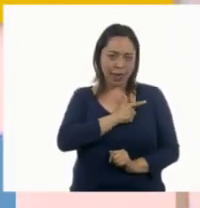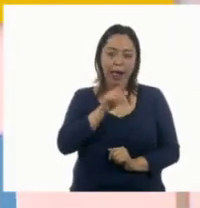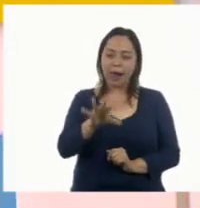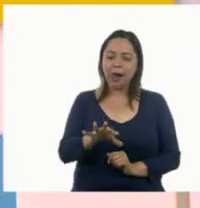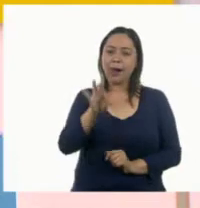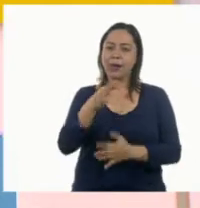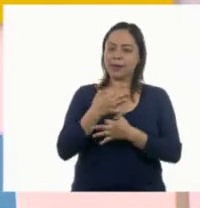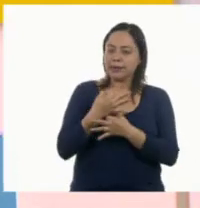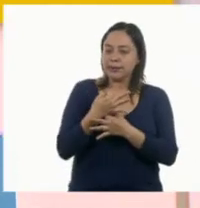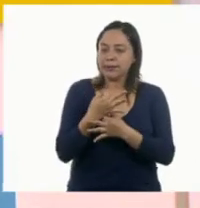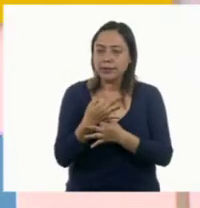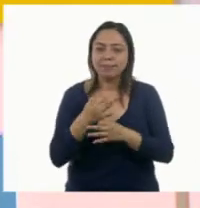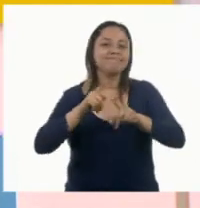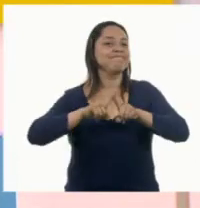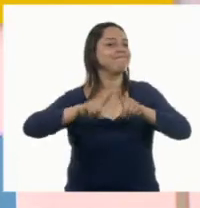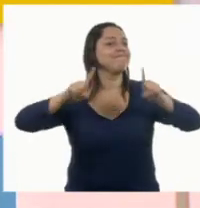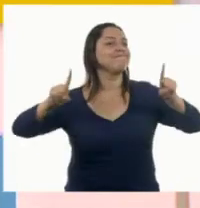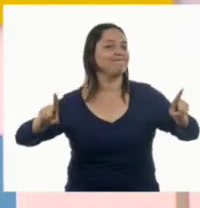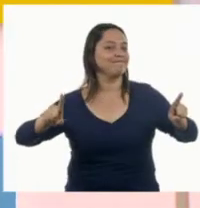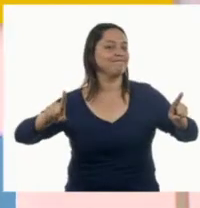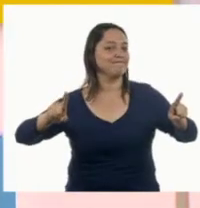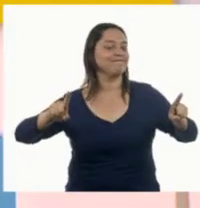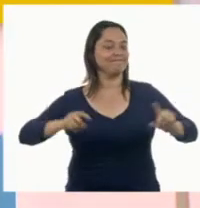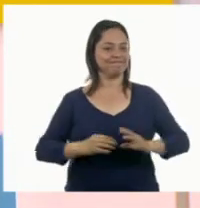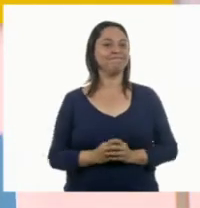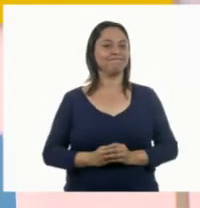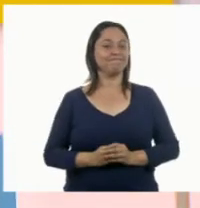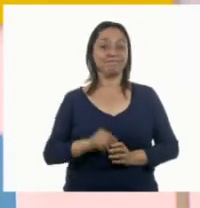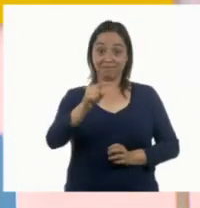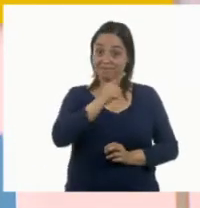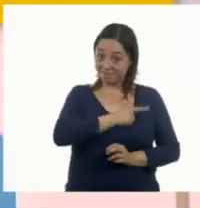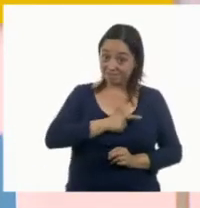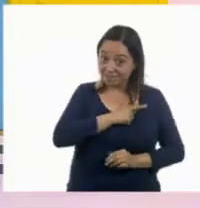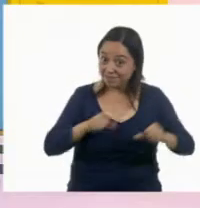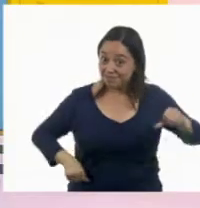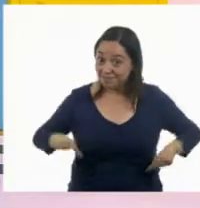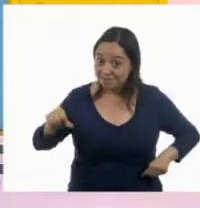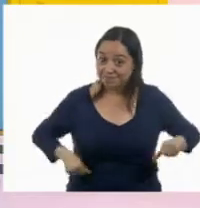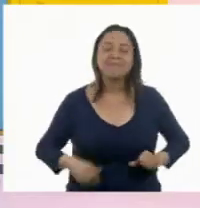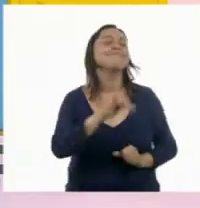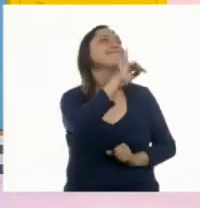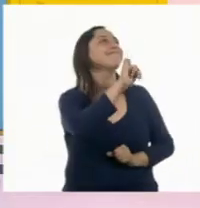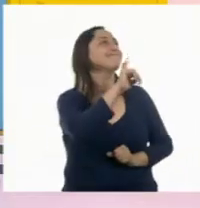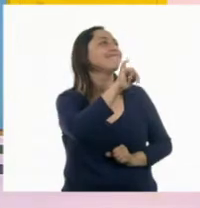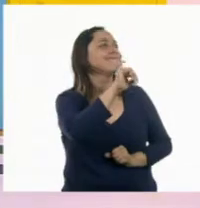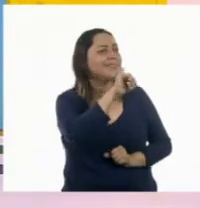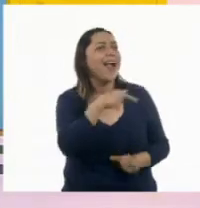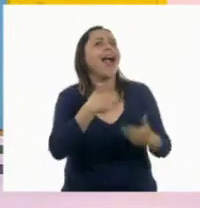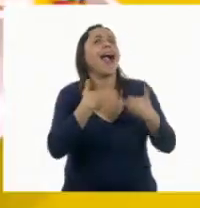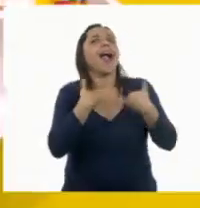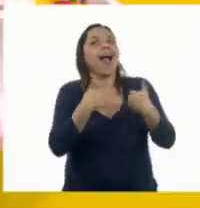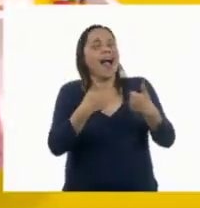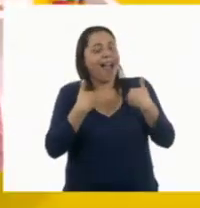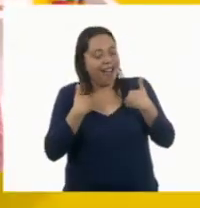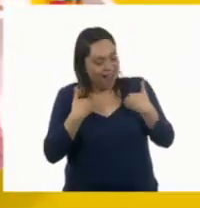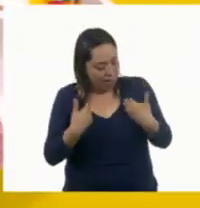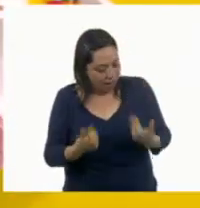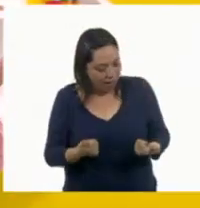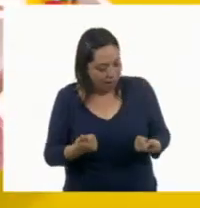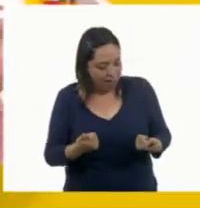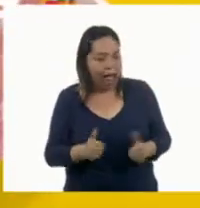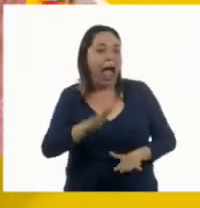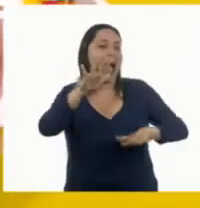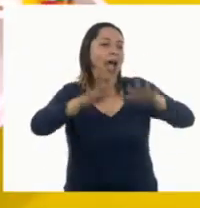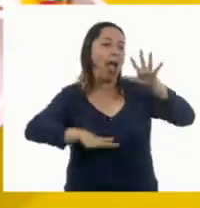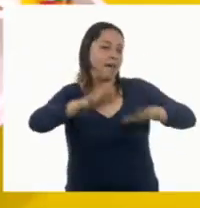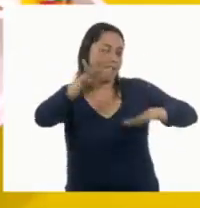totalmente diferentes. ¿Te gustó la actividad? Sí, me hizo comprender que, aunque aparentemente